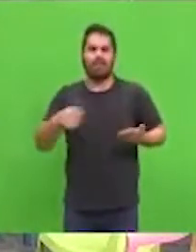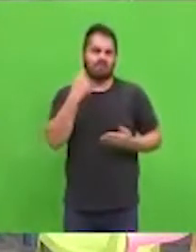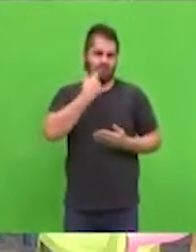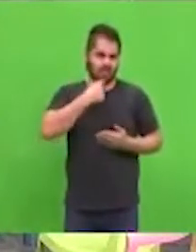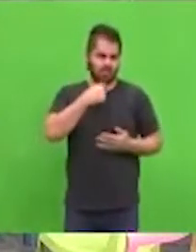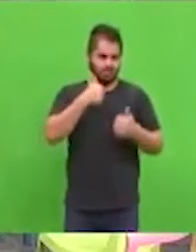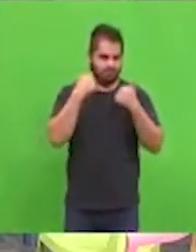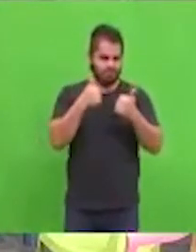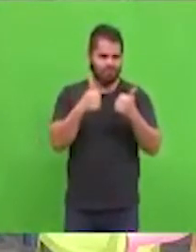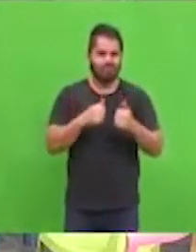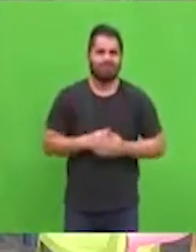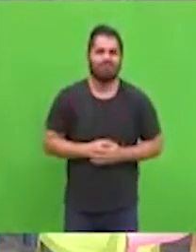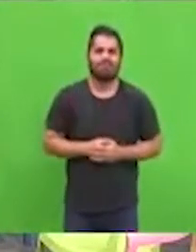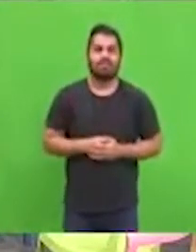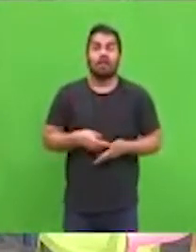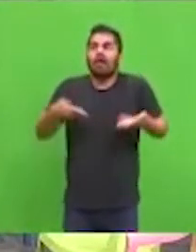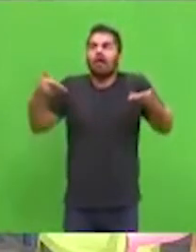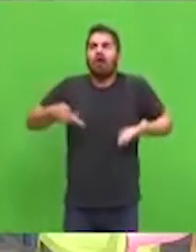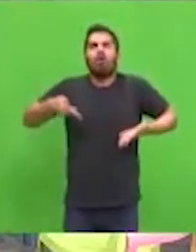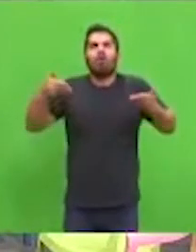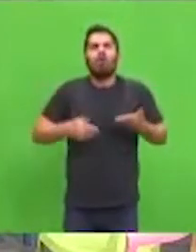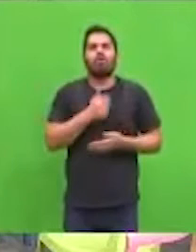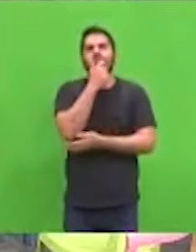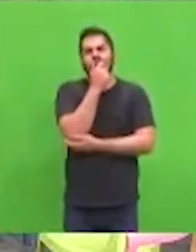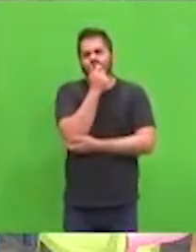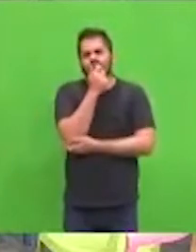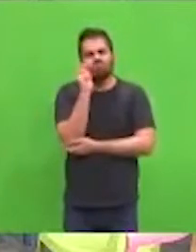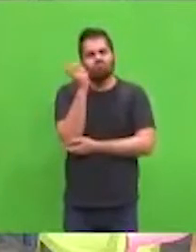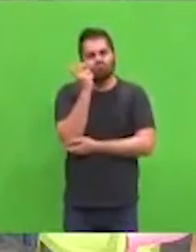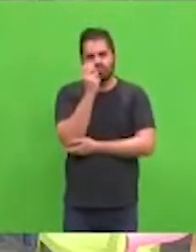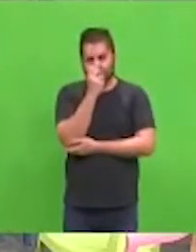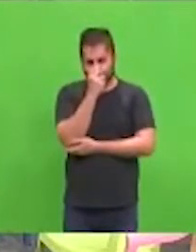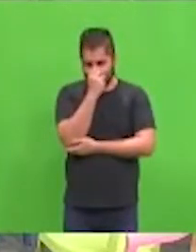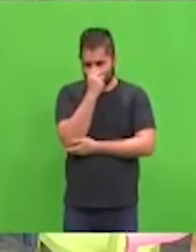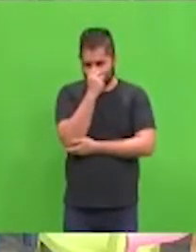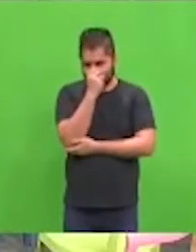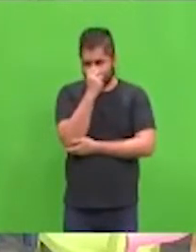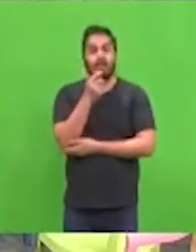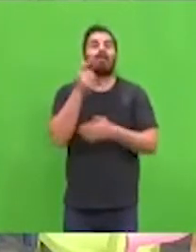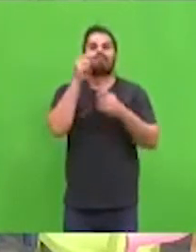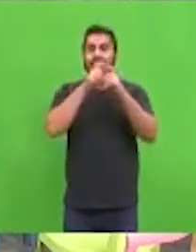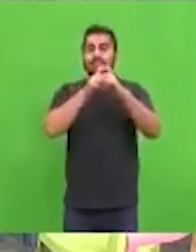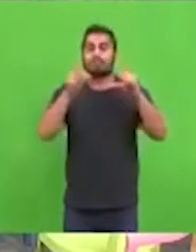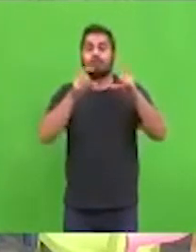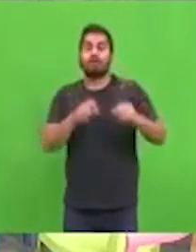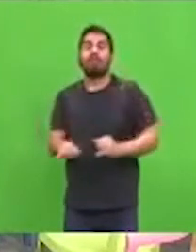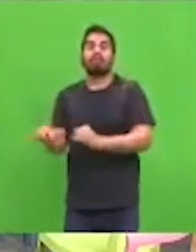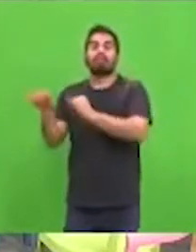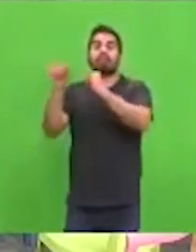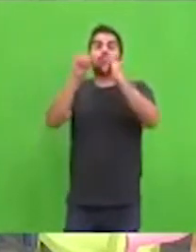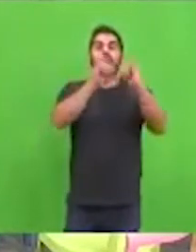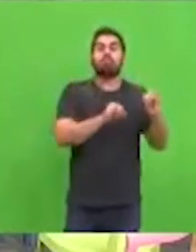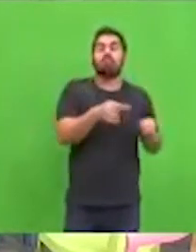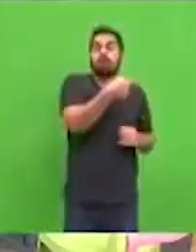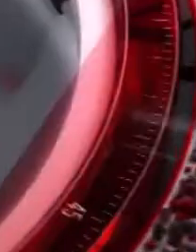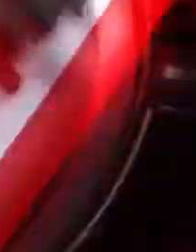protección de los niños, de las mujeres. MITIC tiene áreas muy diversas y abarca todo el espectro que te